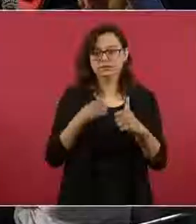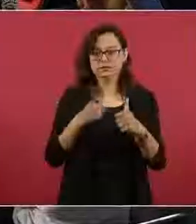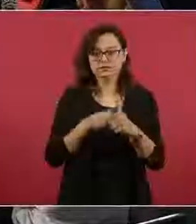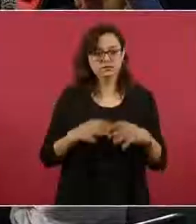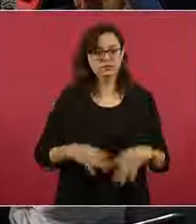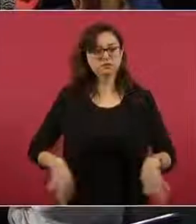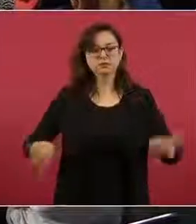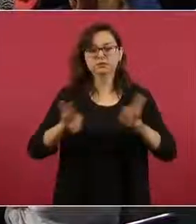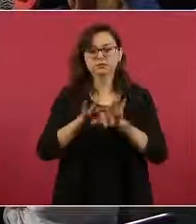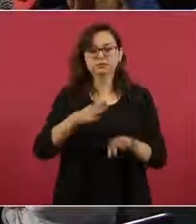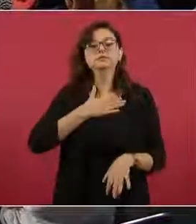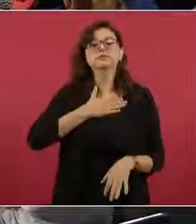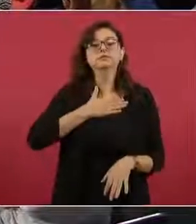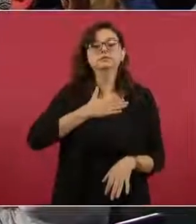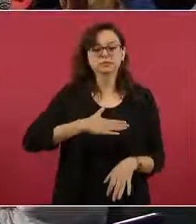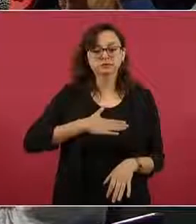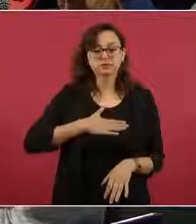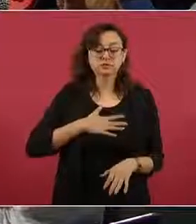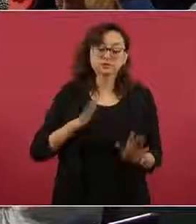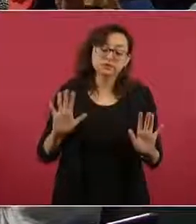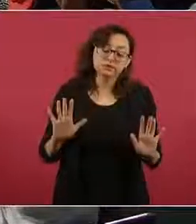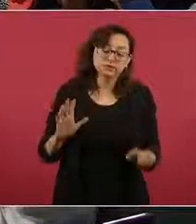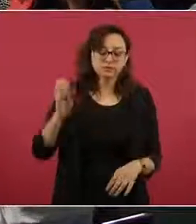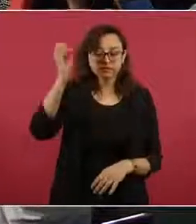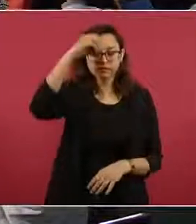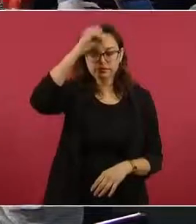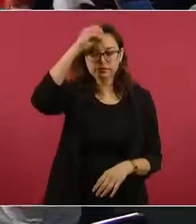justicia. Esa es mi postura.